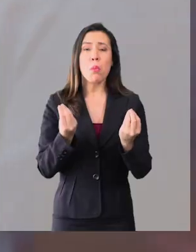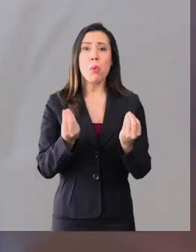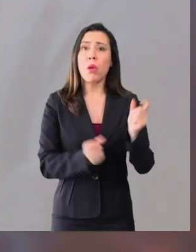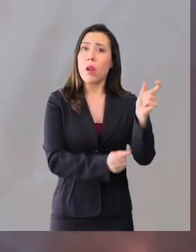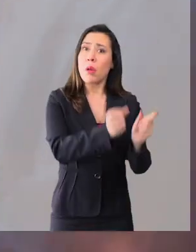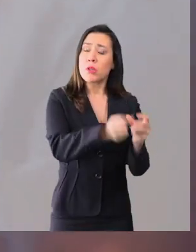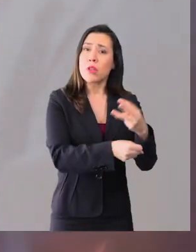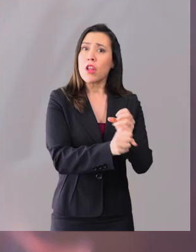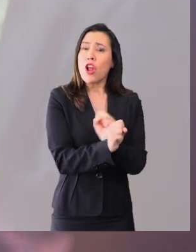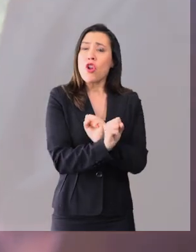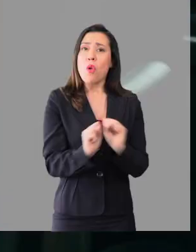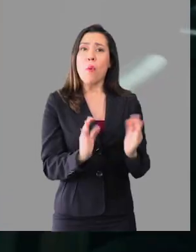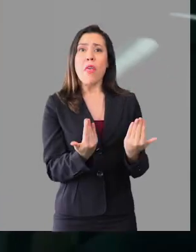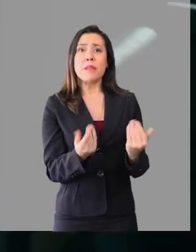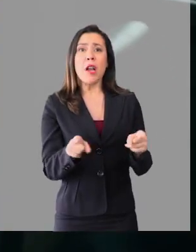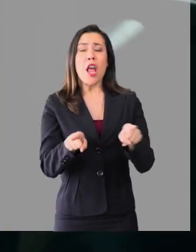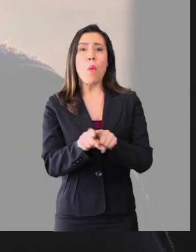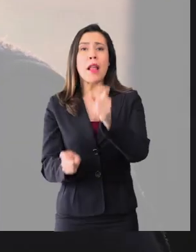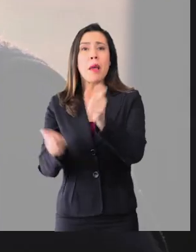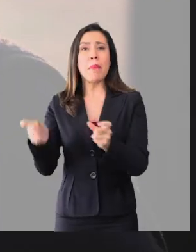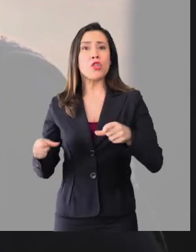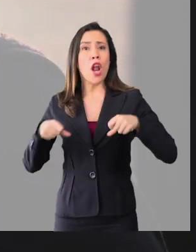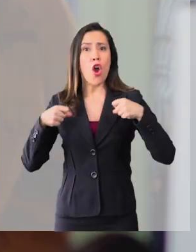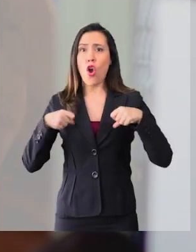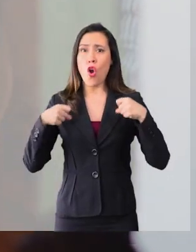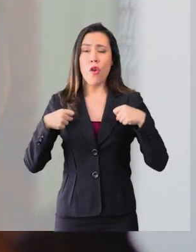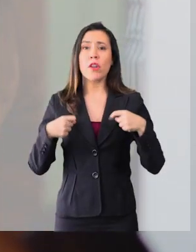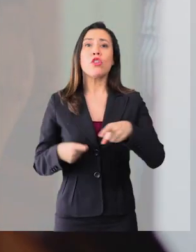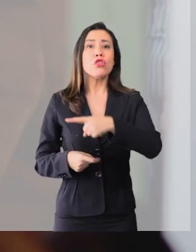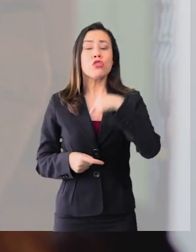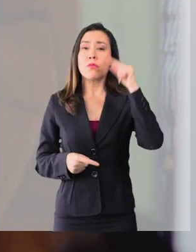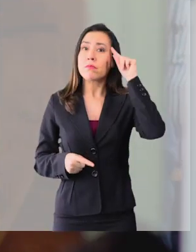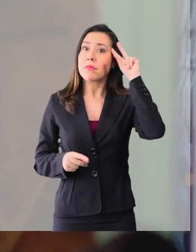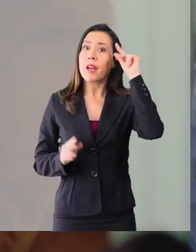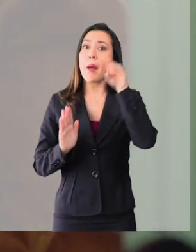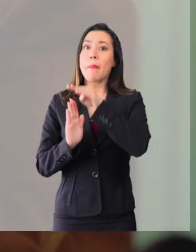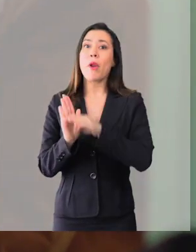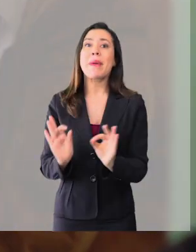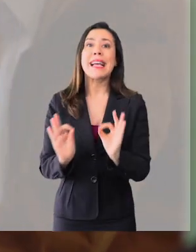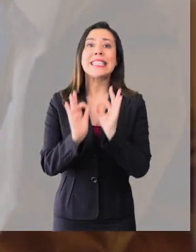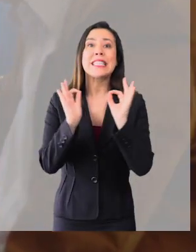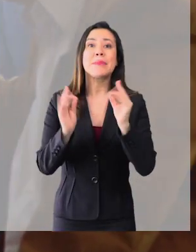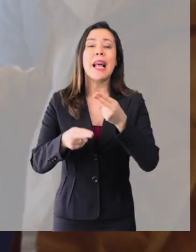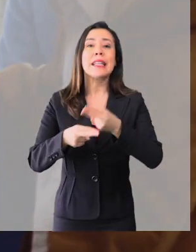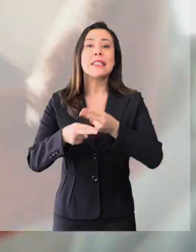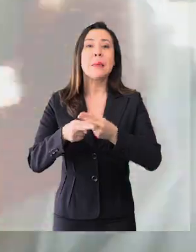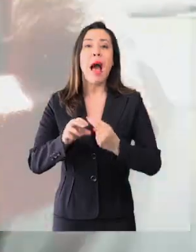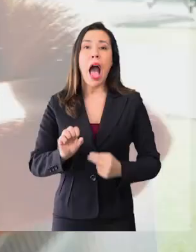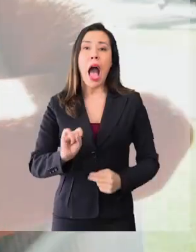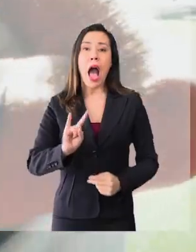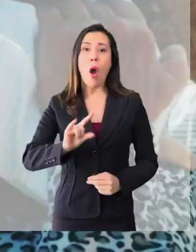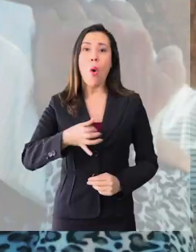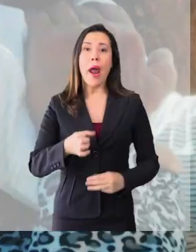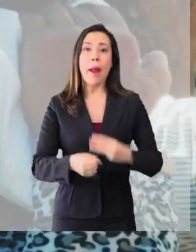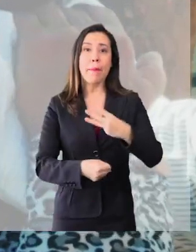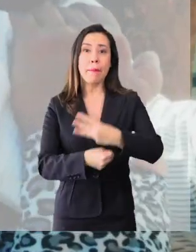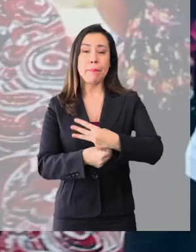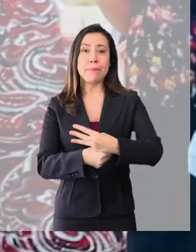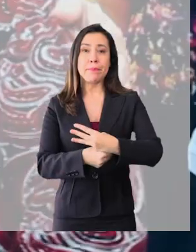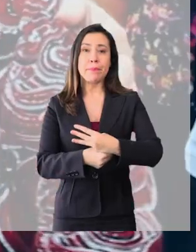no tienen la misma capacidad de espera que una persona más joven. Por eso vamos a crear un programa especial que se llama Auge Mayor.